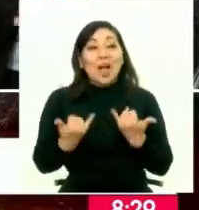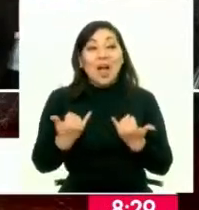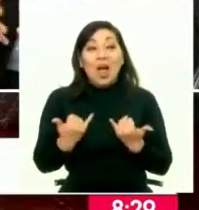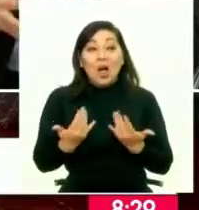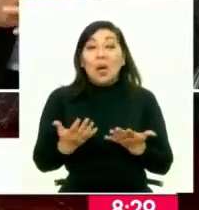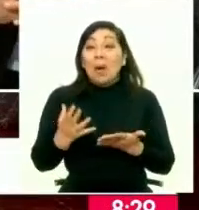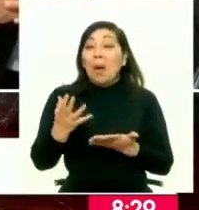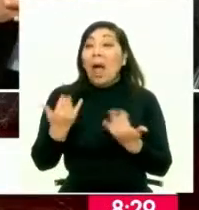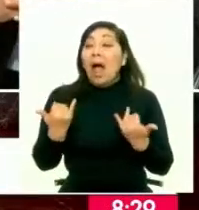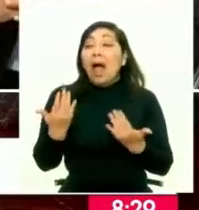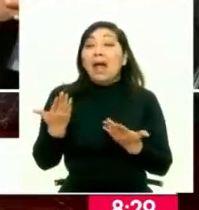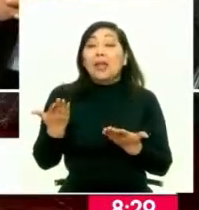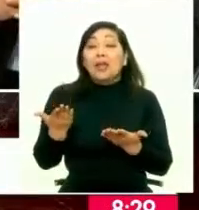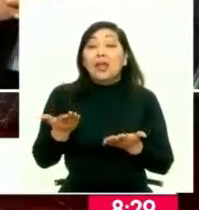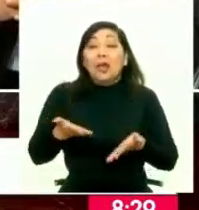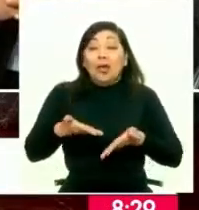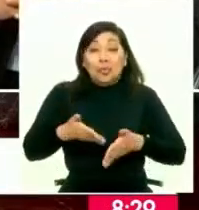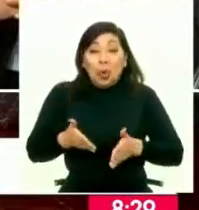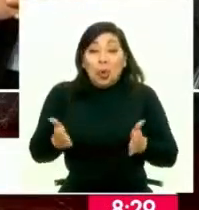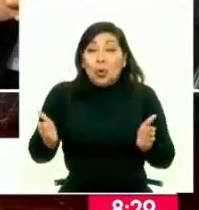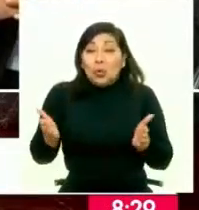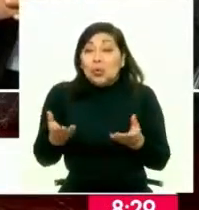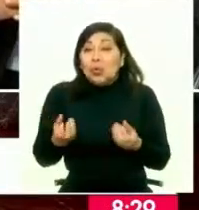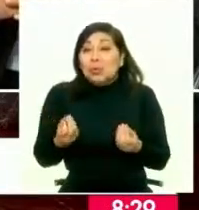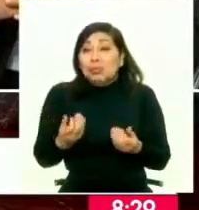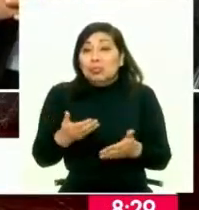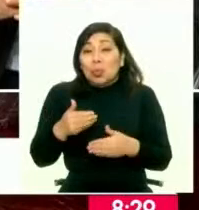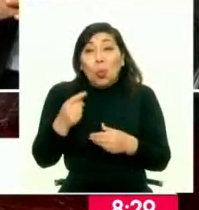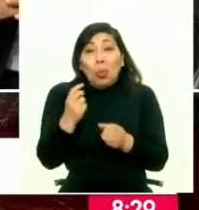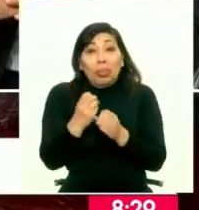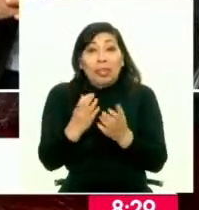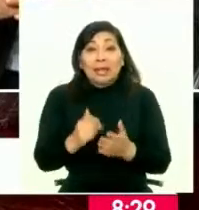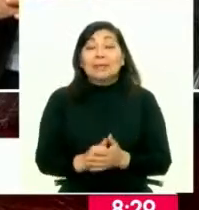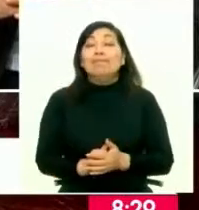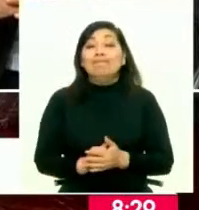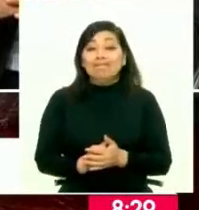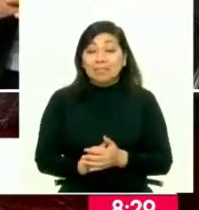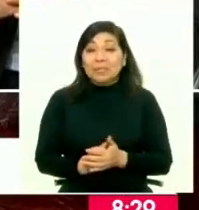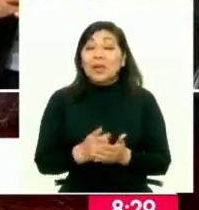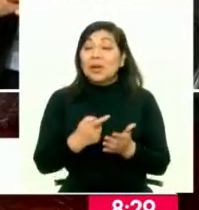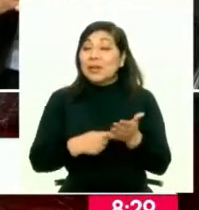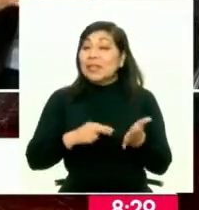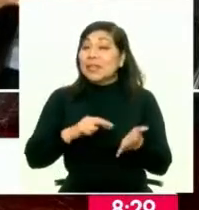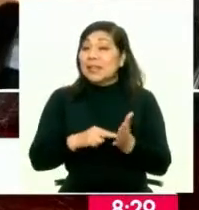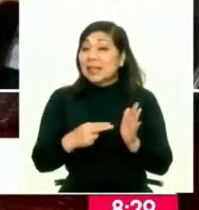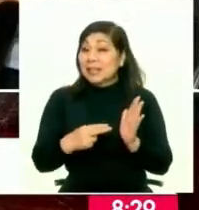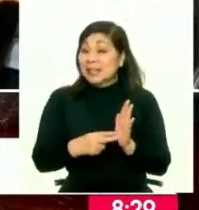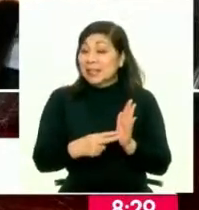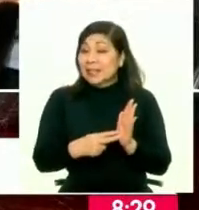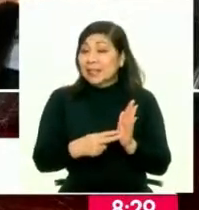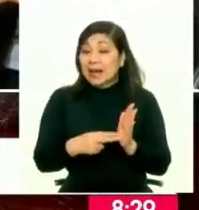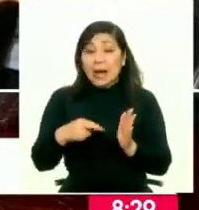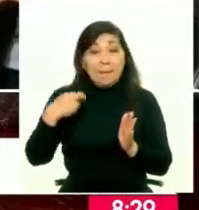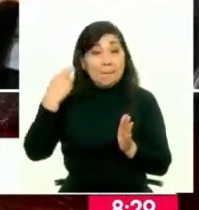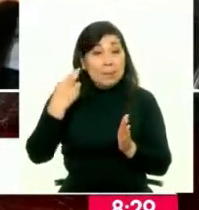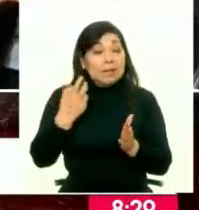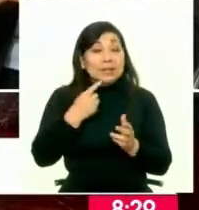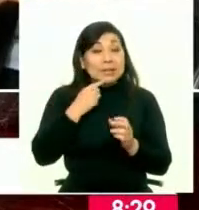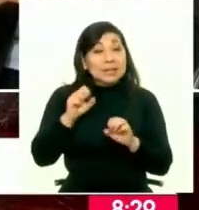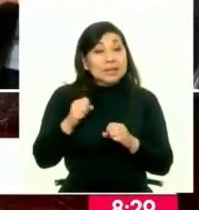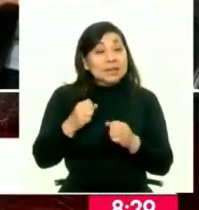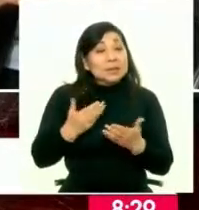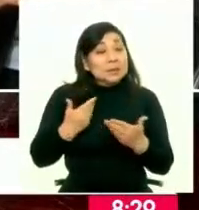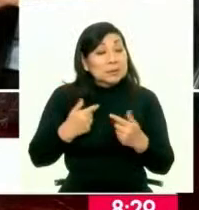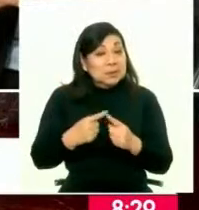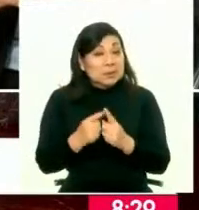está disminuyendo el número de nacidos al día, ¿no? Y lo que significa que habría que, en las políticas públicas, hacer las